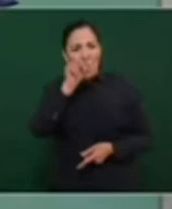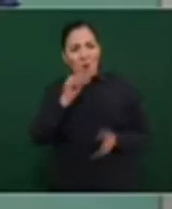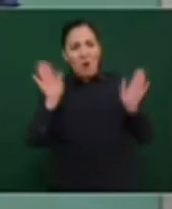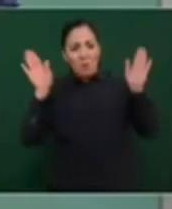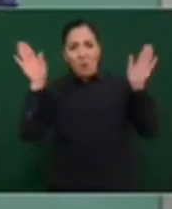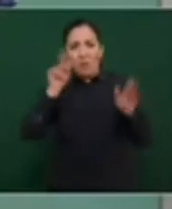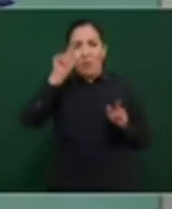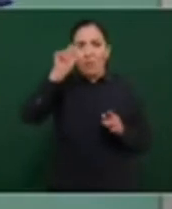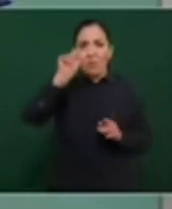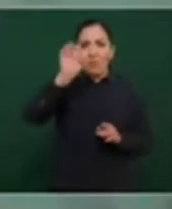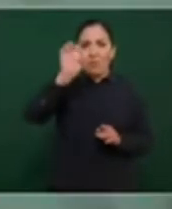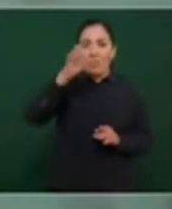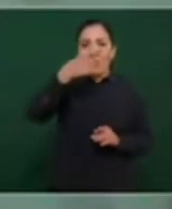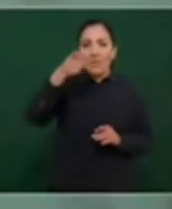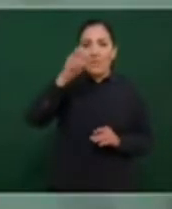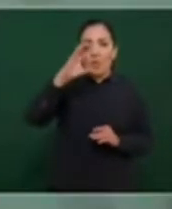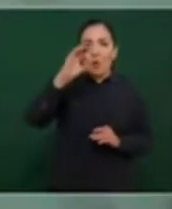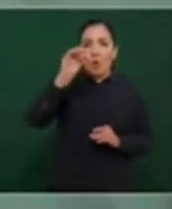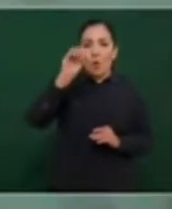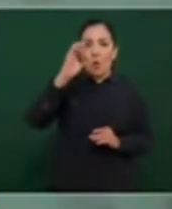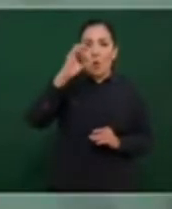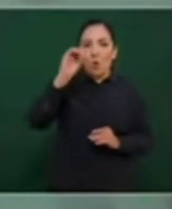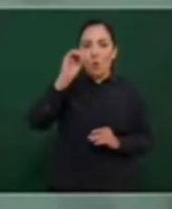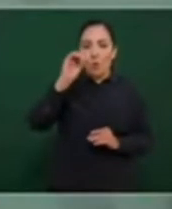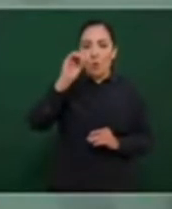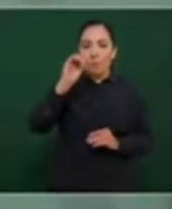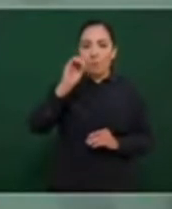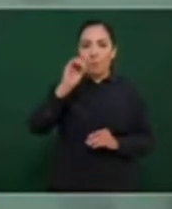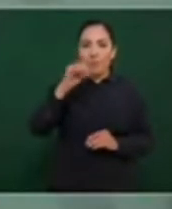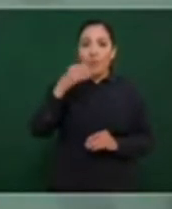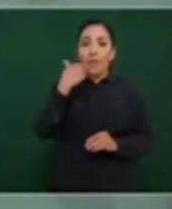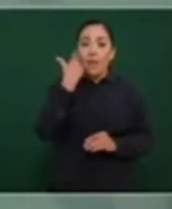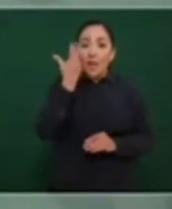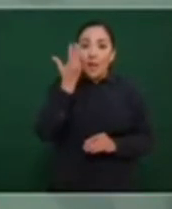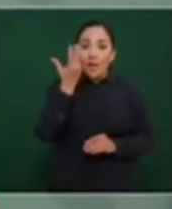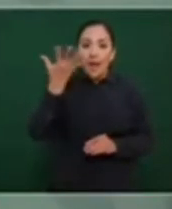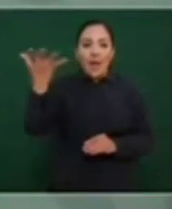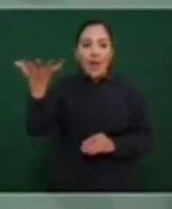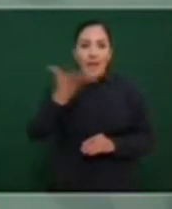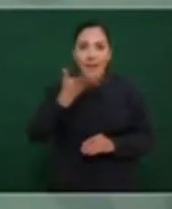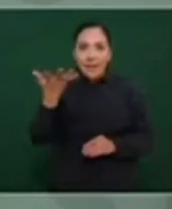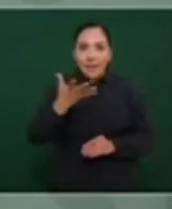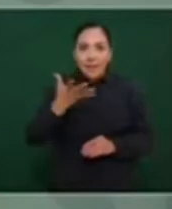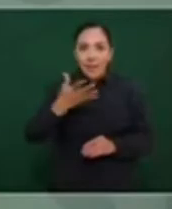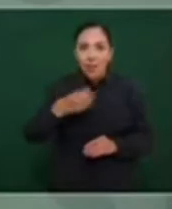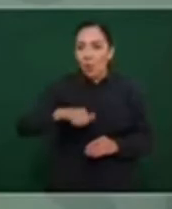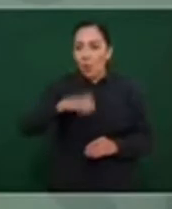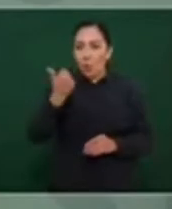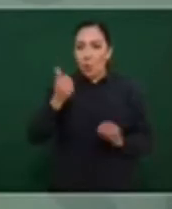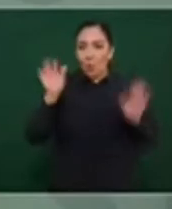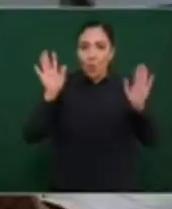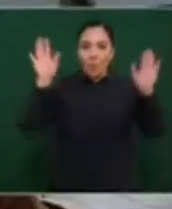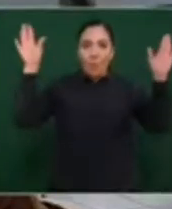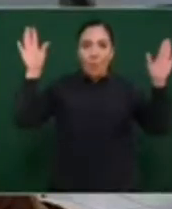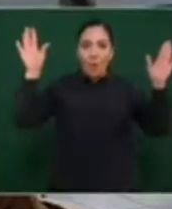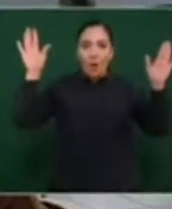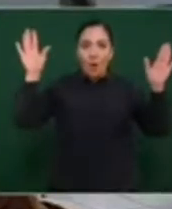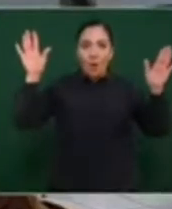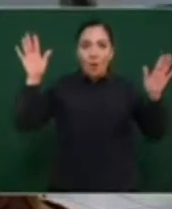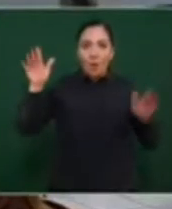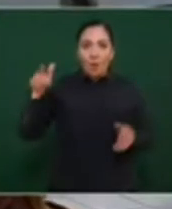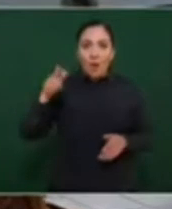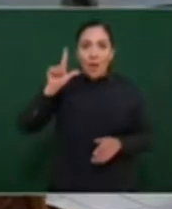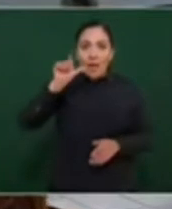porque querían hacer en el lago de Texcoco, imagínense, los